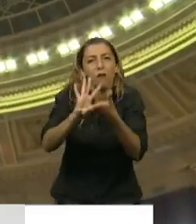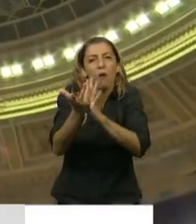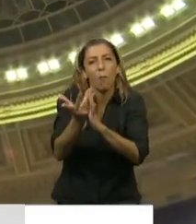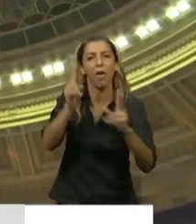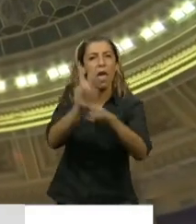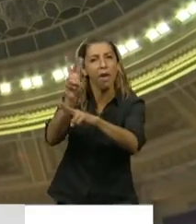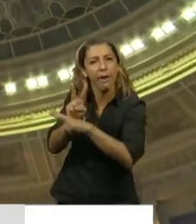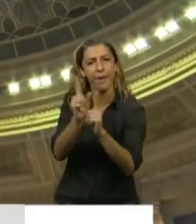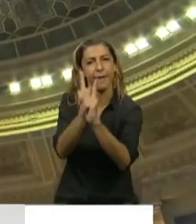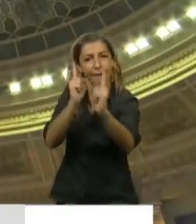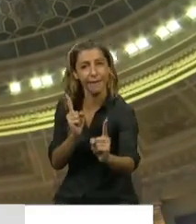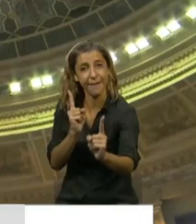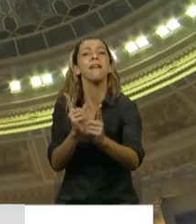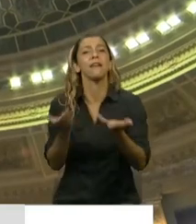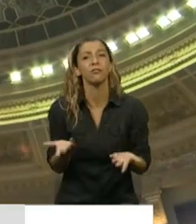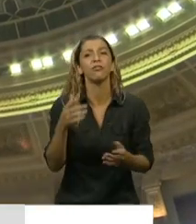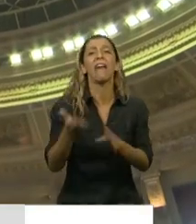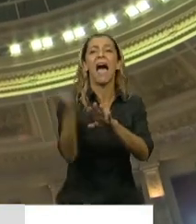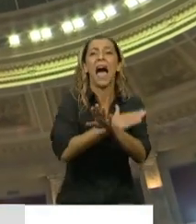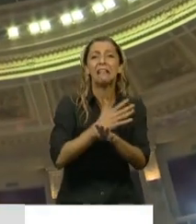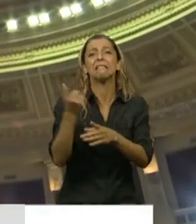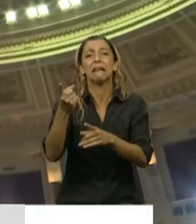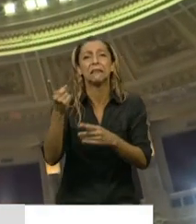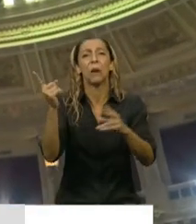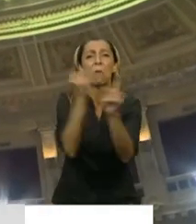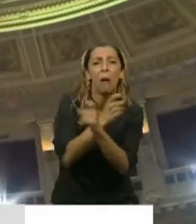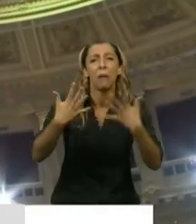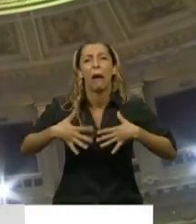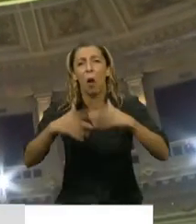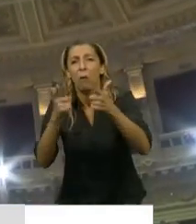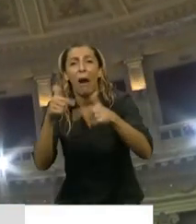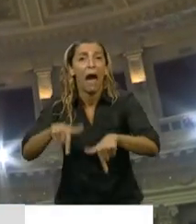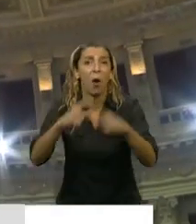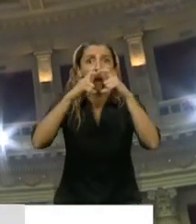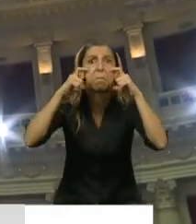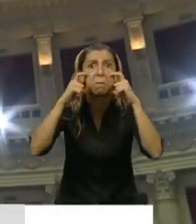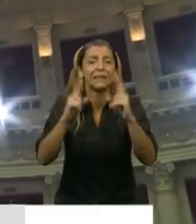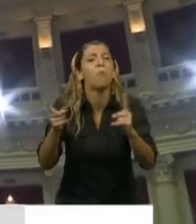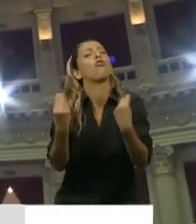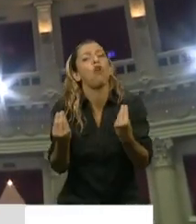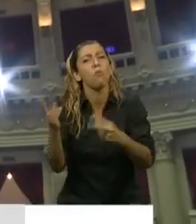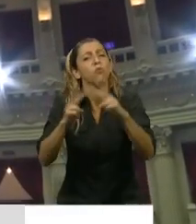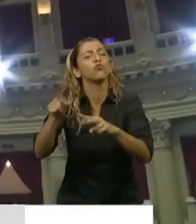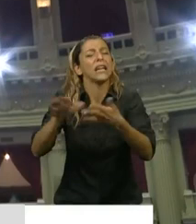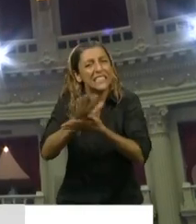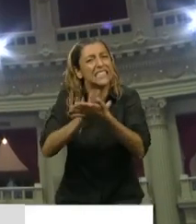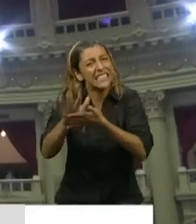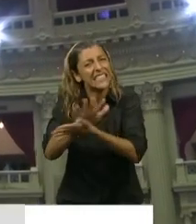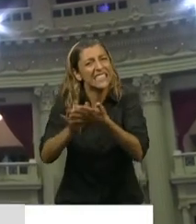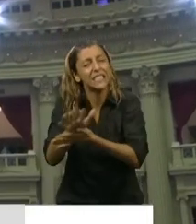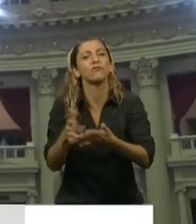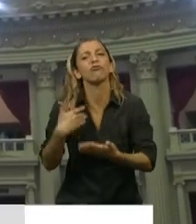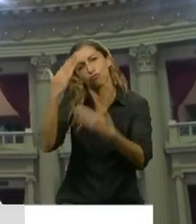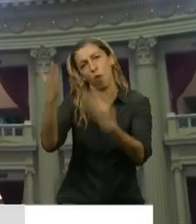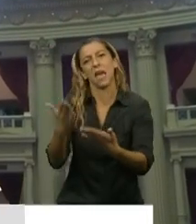ropa y ahora también el tapabocas. Quiero hacerle un homenaje a los trabajadores y las trabajadoras que vieron durante